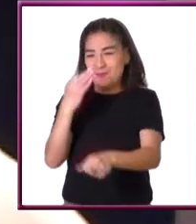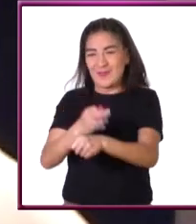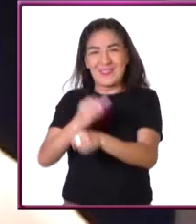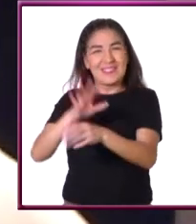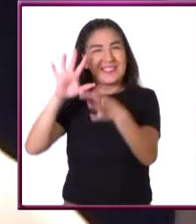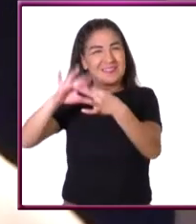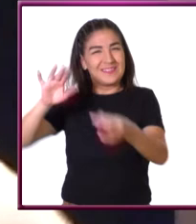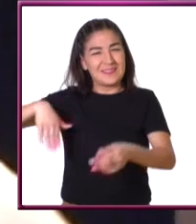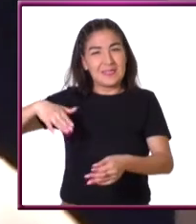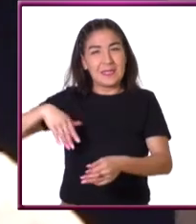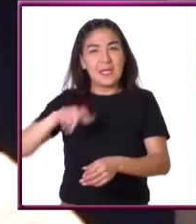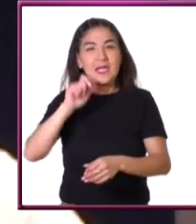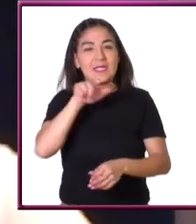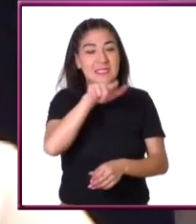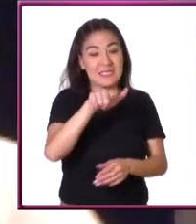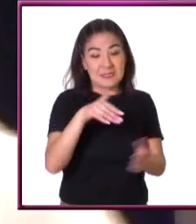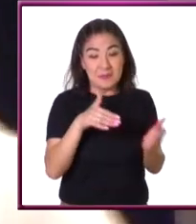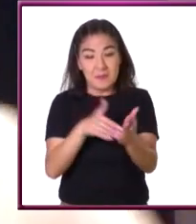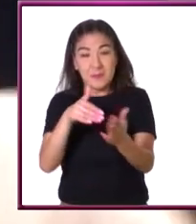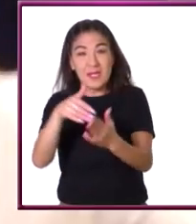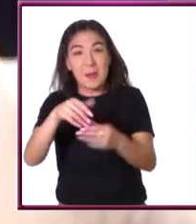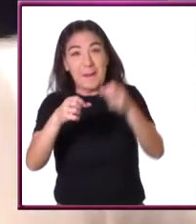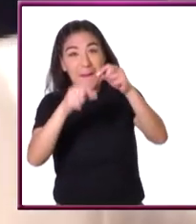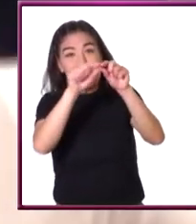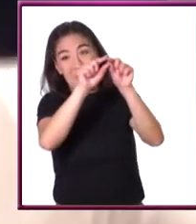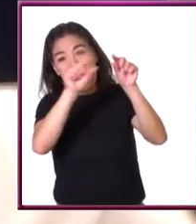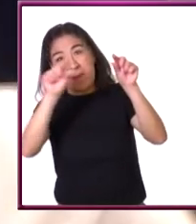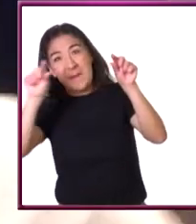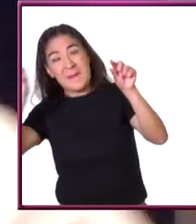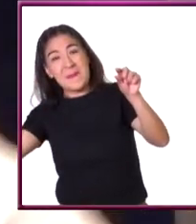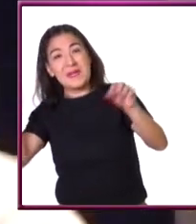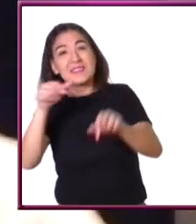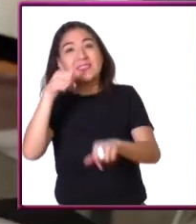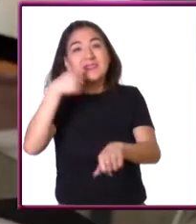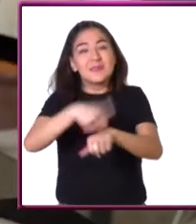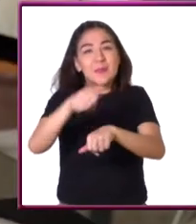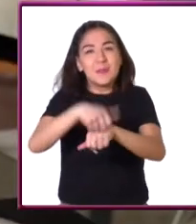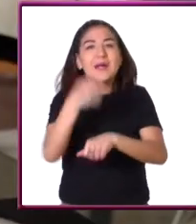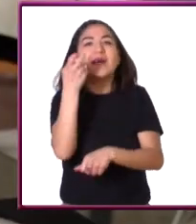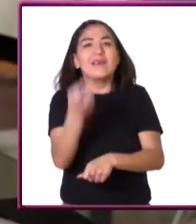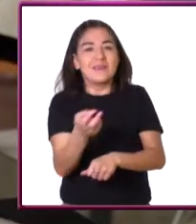como el que te comentaba, de 17 millones de cifras que se han logrado encontrar.